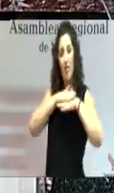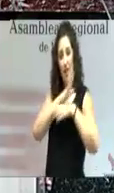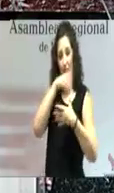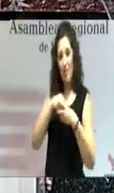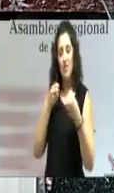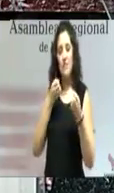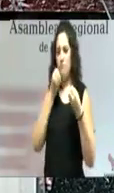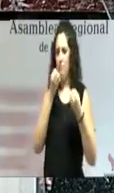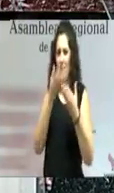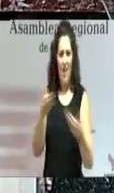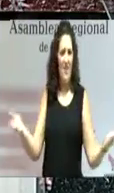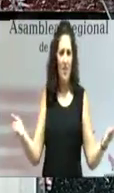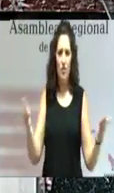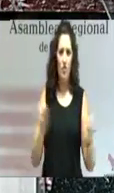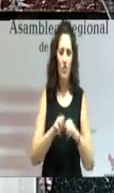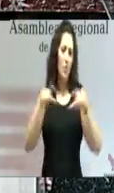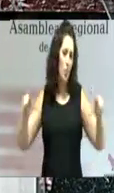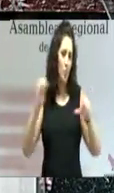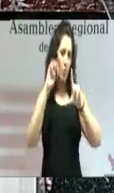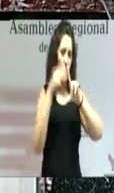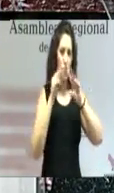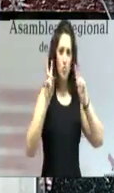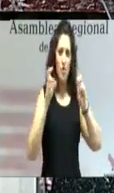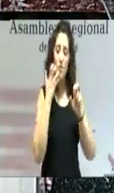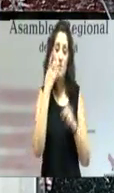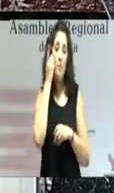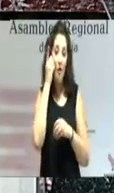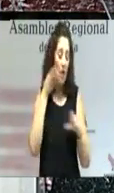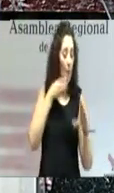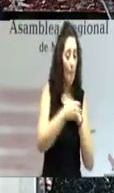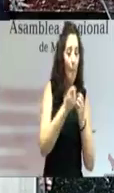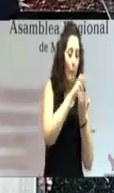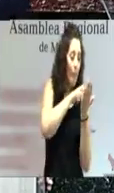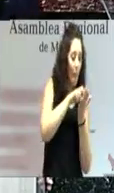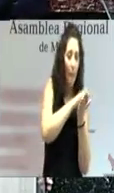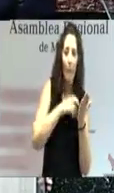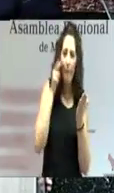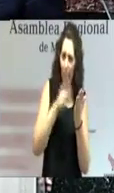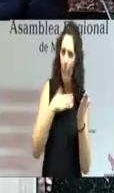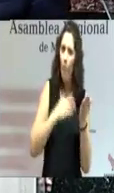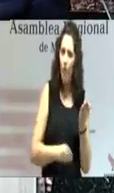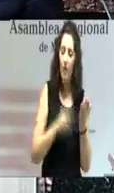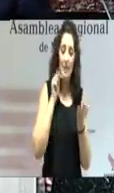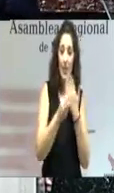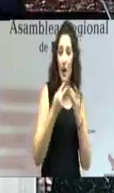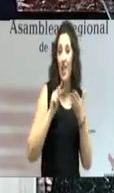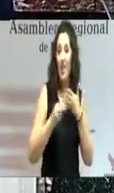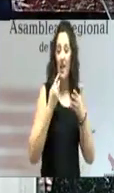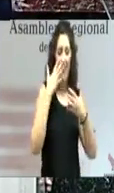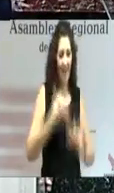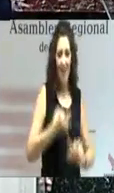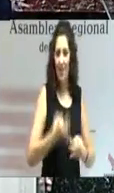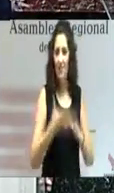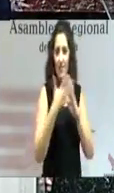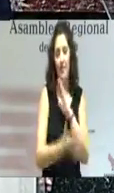portal que cualquier murciano puede consultar desde su teléfono móvil. Una transparencia real que vaya más